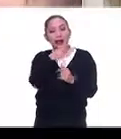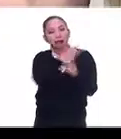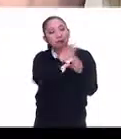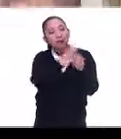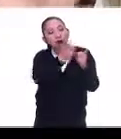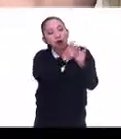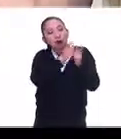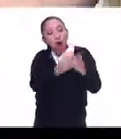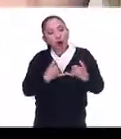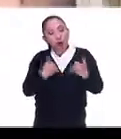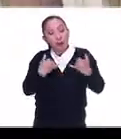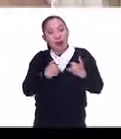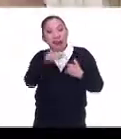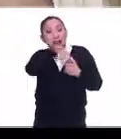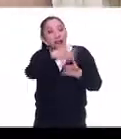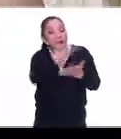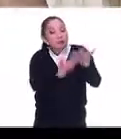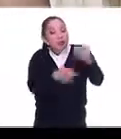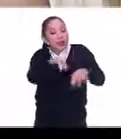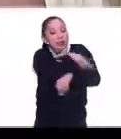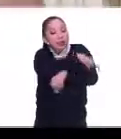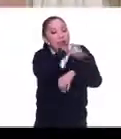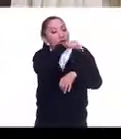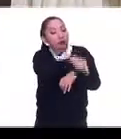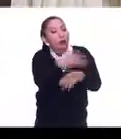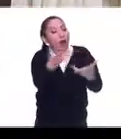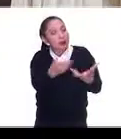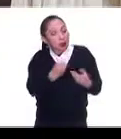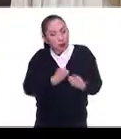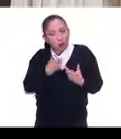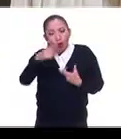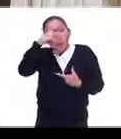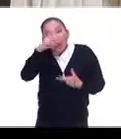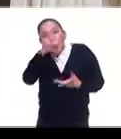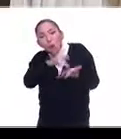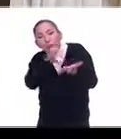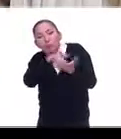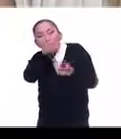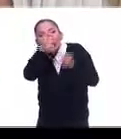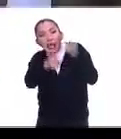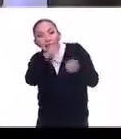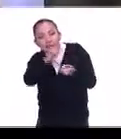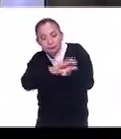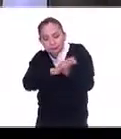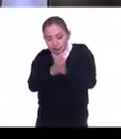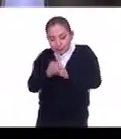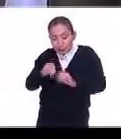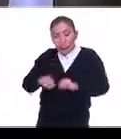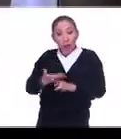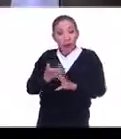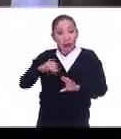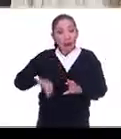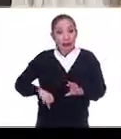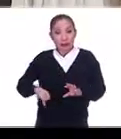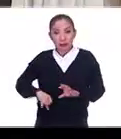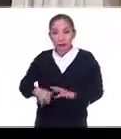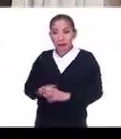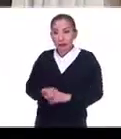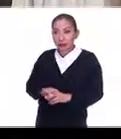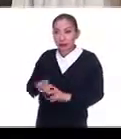jóvenes diseñadores y les pide que se inspiren en lo mexicano. Y es muy interesante. los 50?